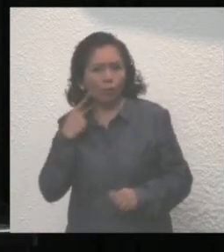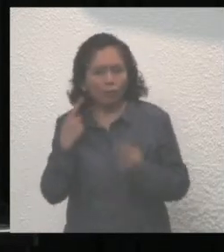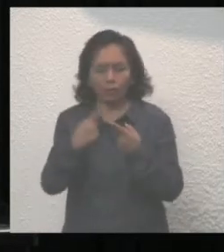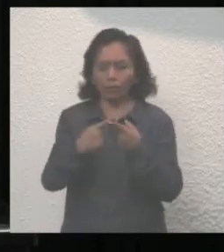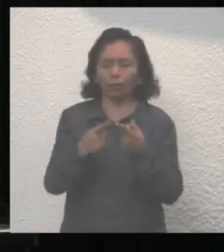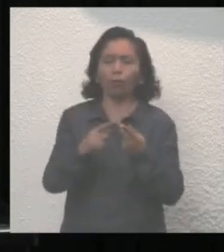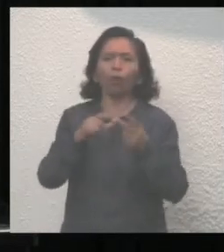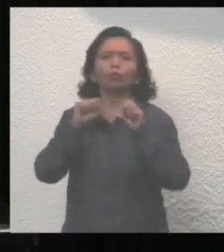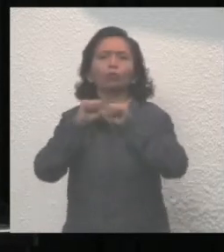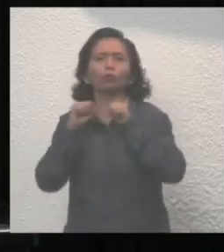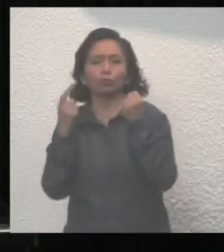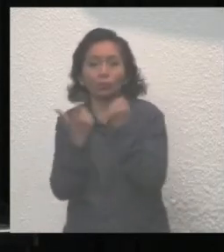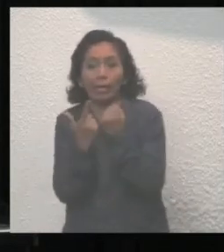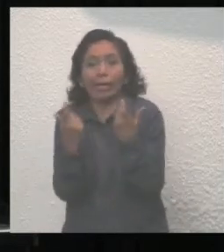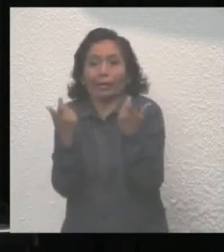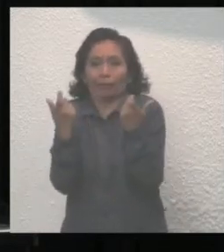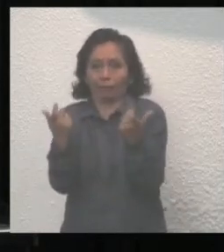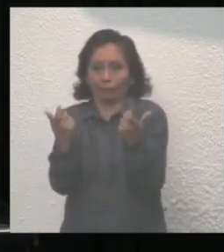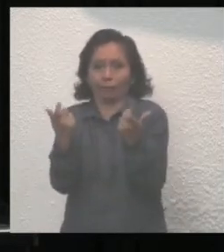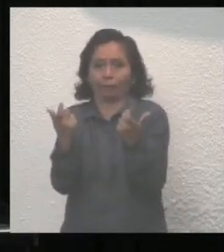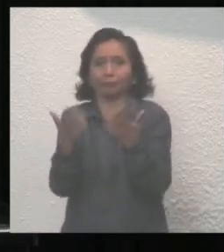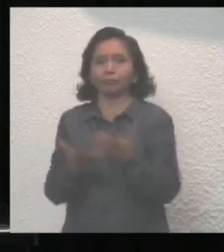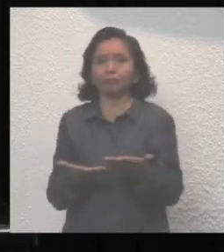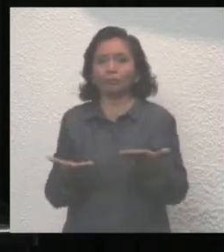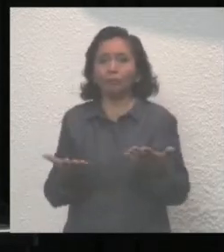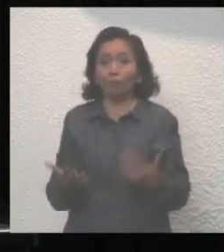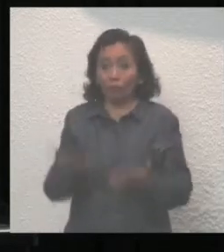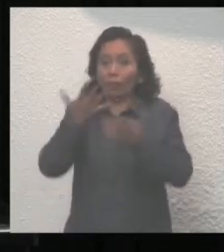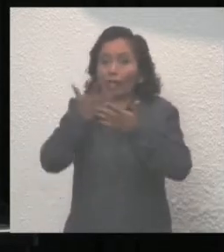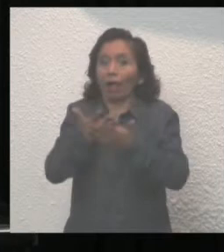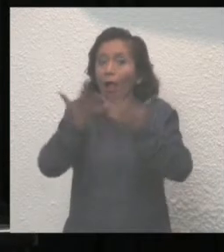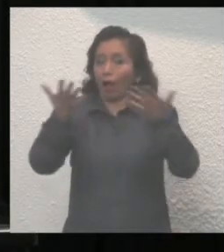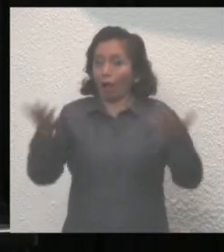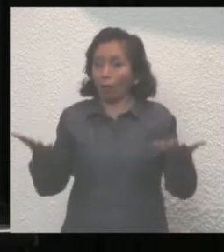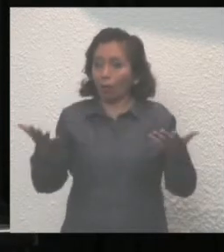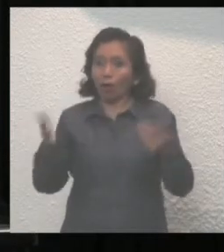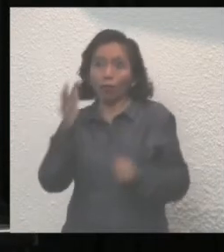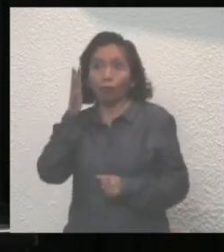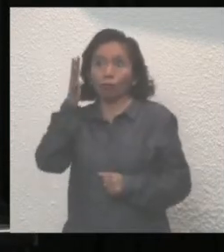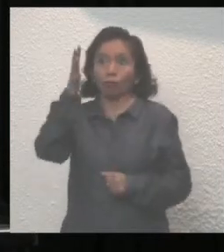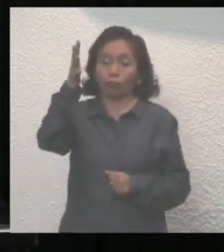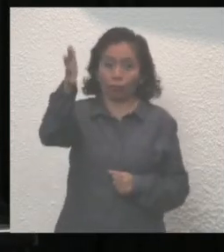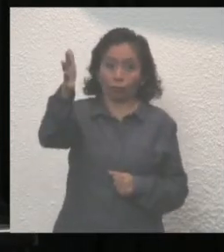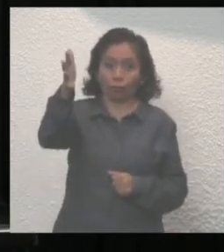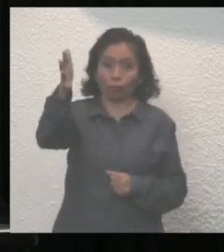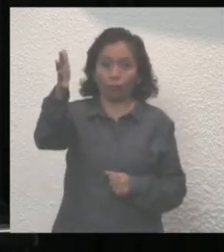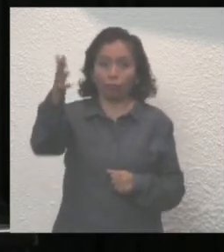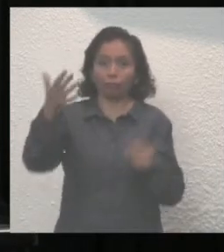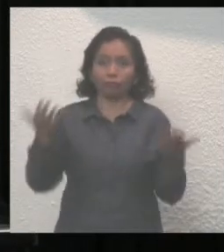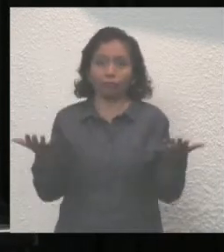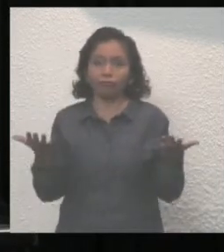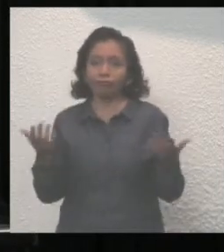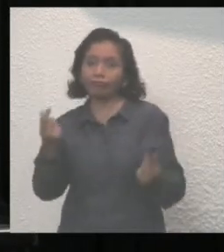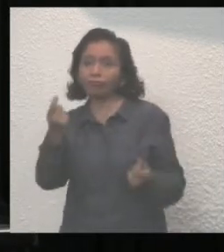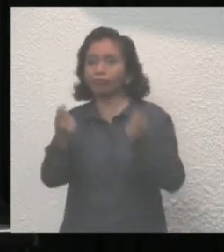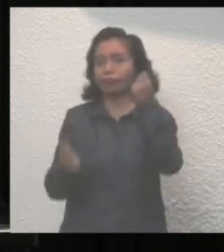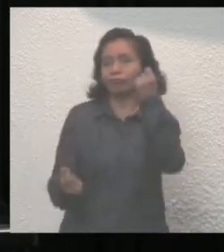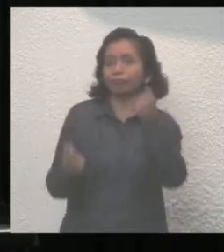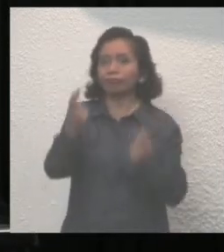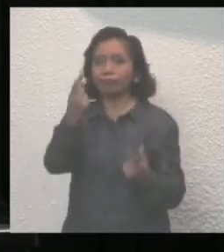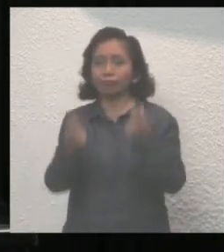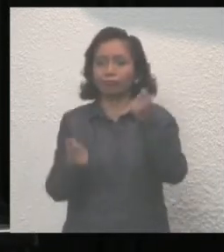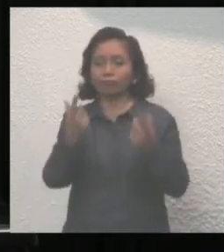social y en lo económico. Los actuales y los futuros escenarios, algunos de ellos